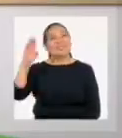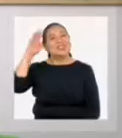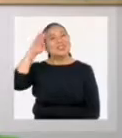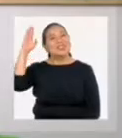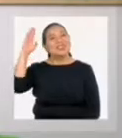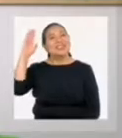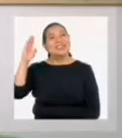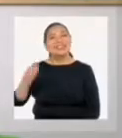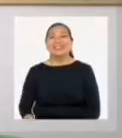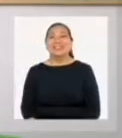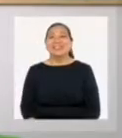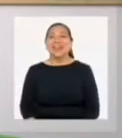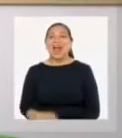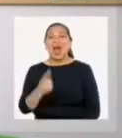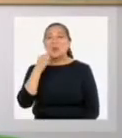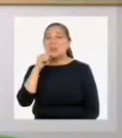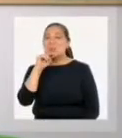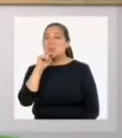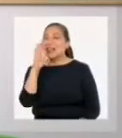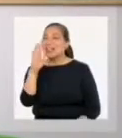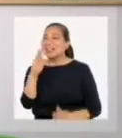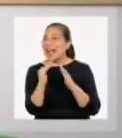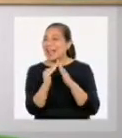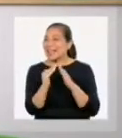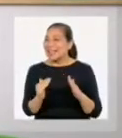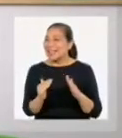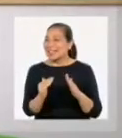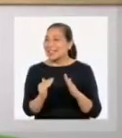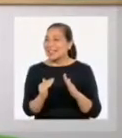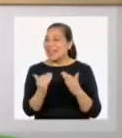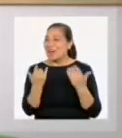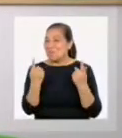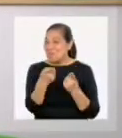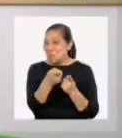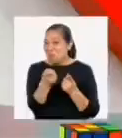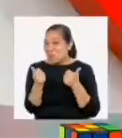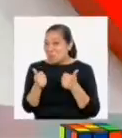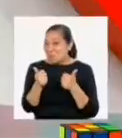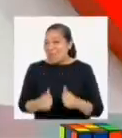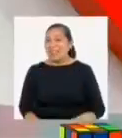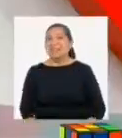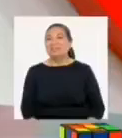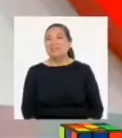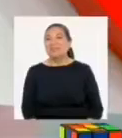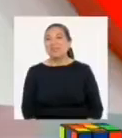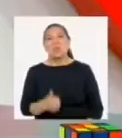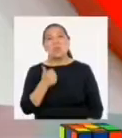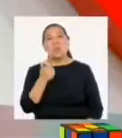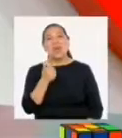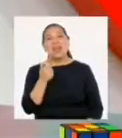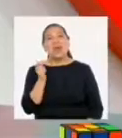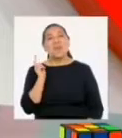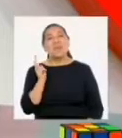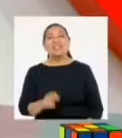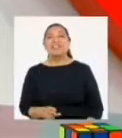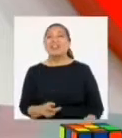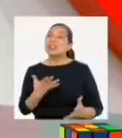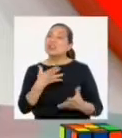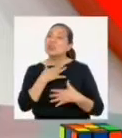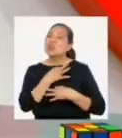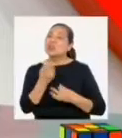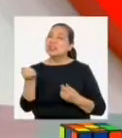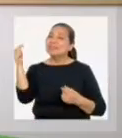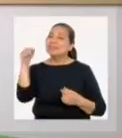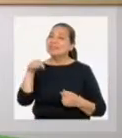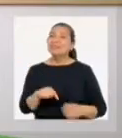Hola Jonathan, Rebot, chicas y chicos en casa, espero se encuentren bien. Buenas profesora Jessica, un gusto